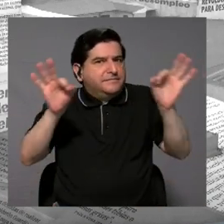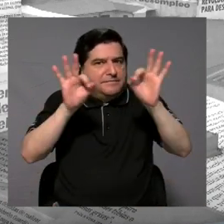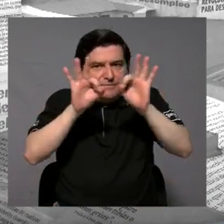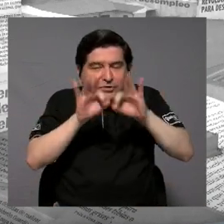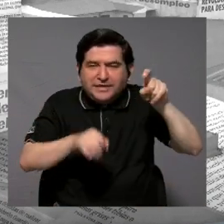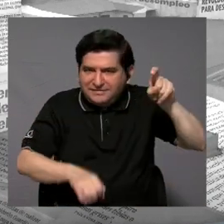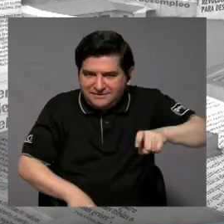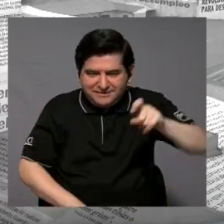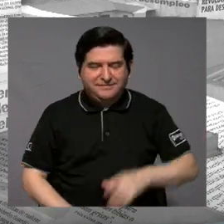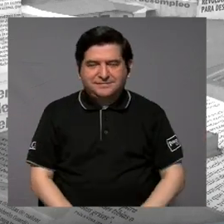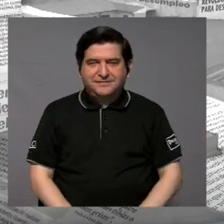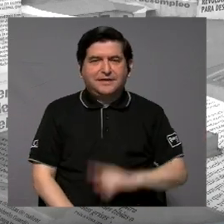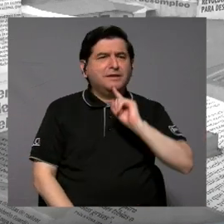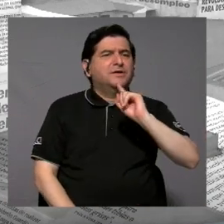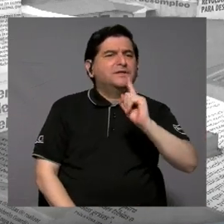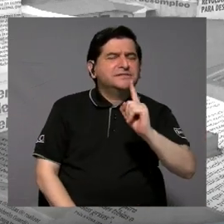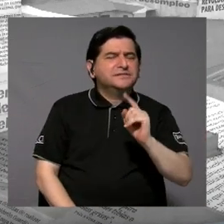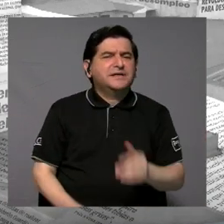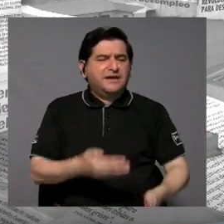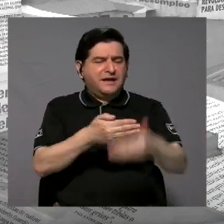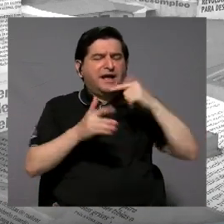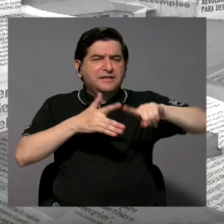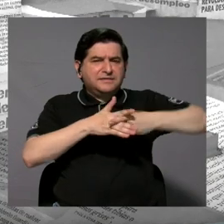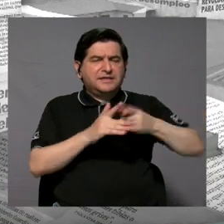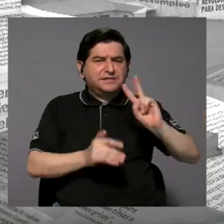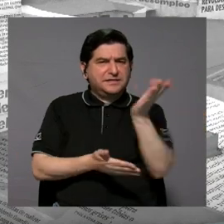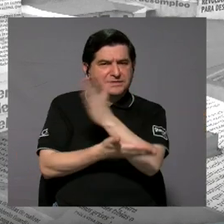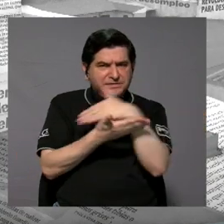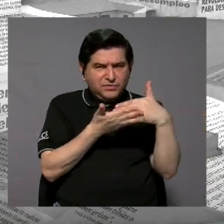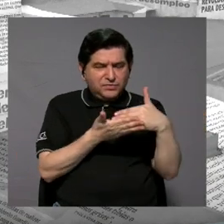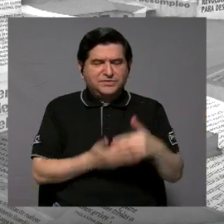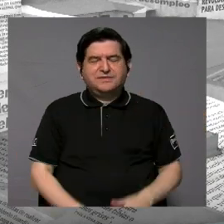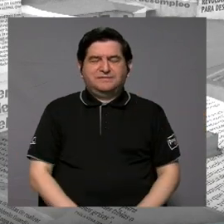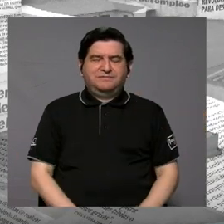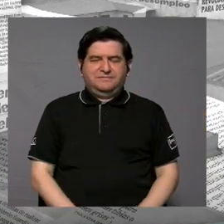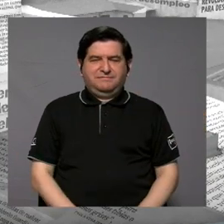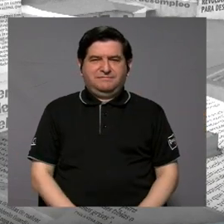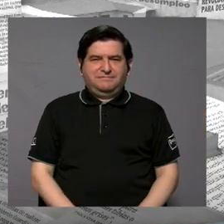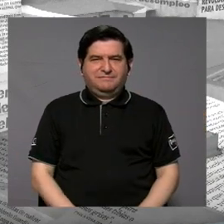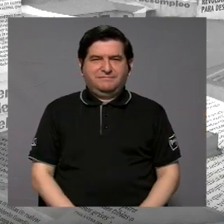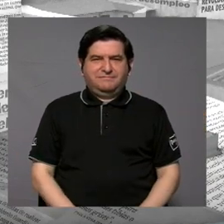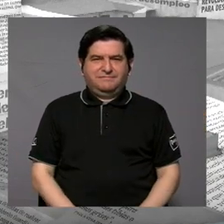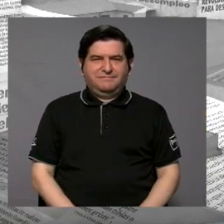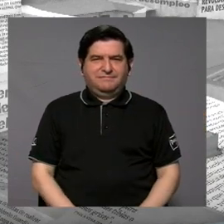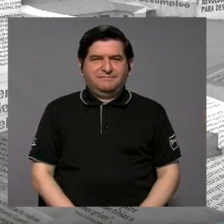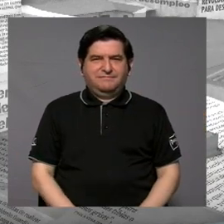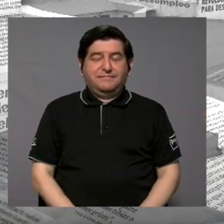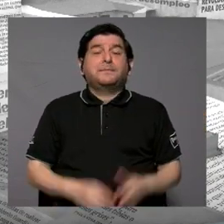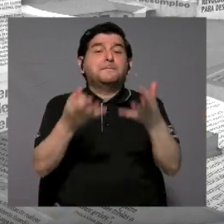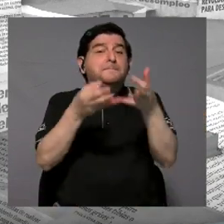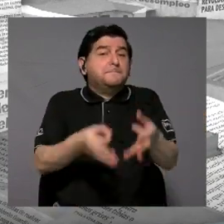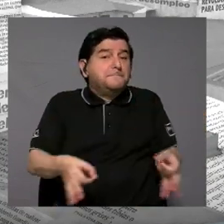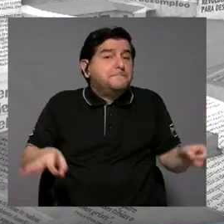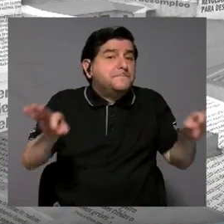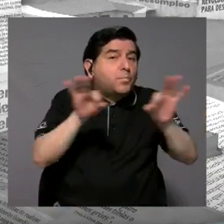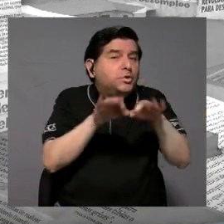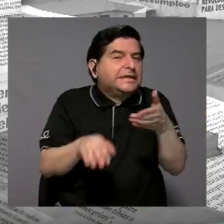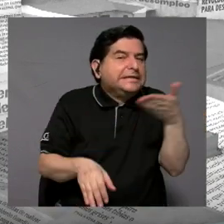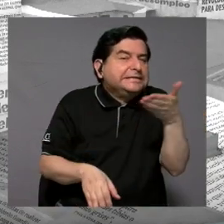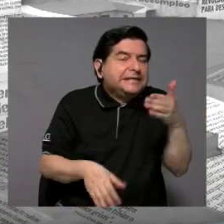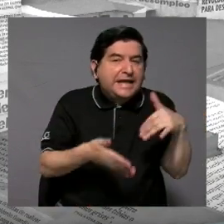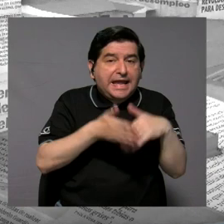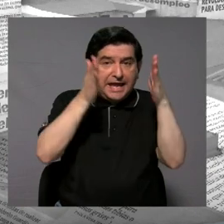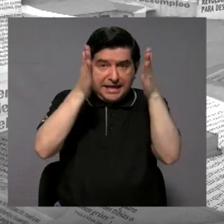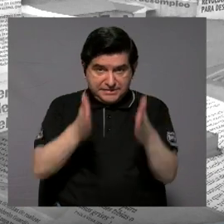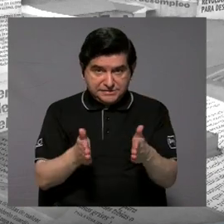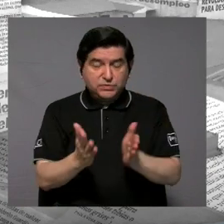es, me decía usted antes de iniciar este segundo bloque en el intermedio, que lo importante es que los